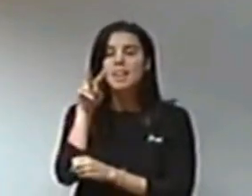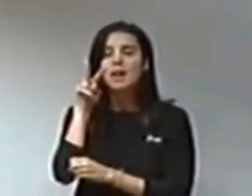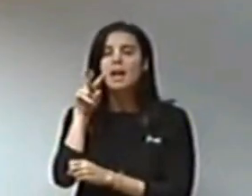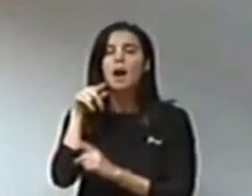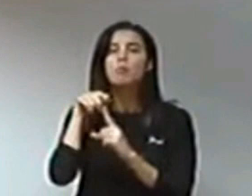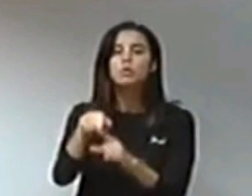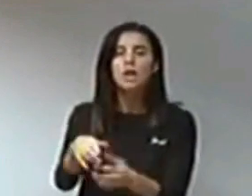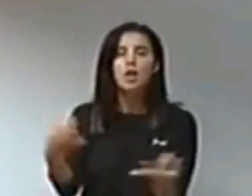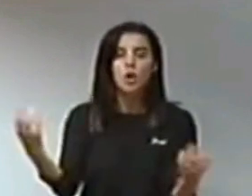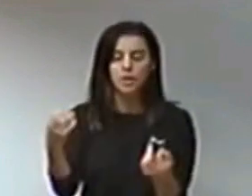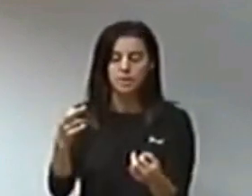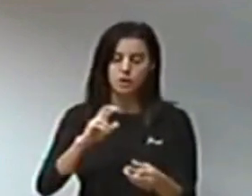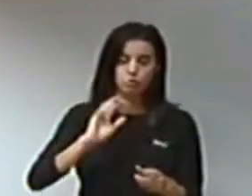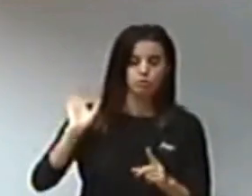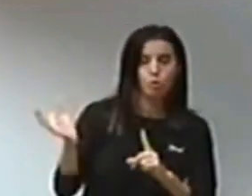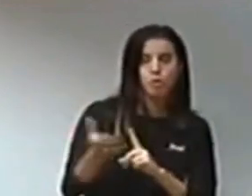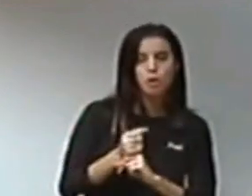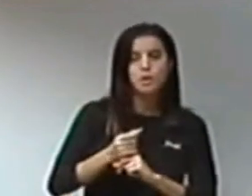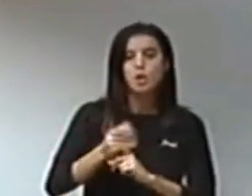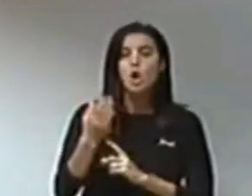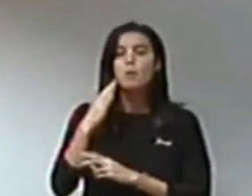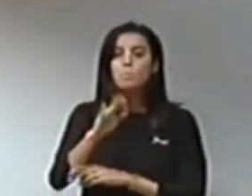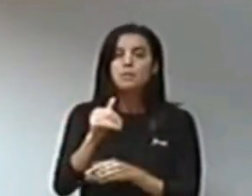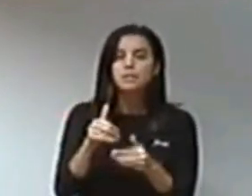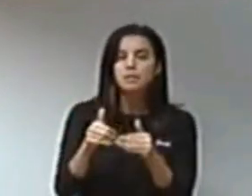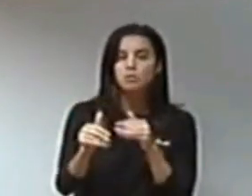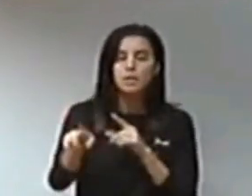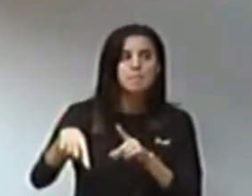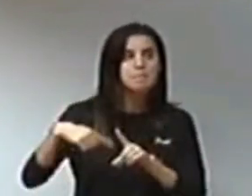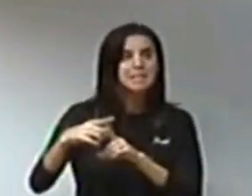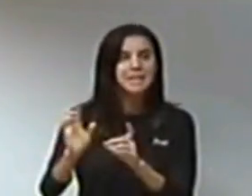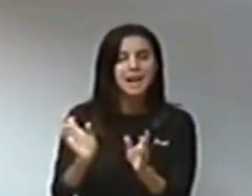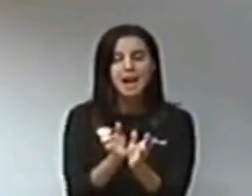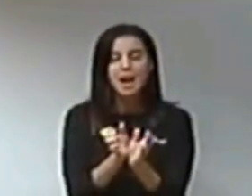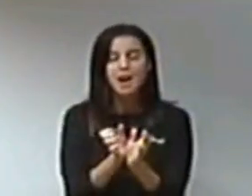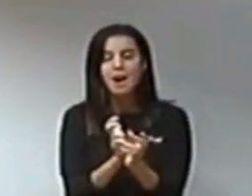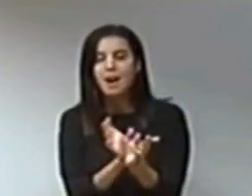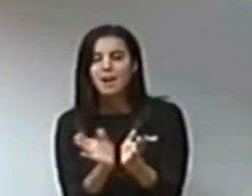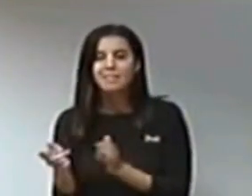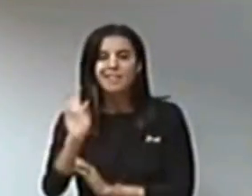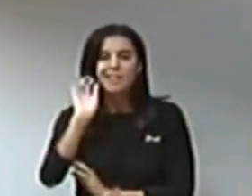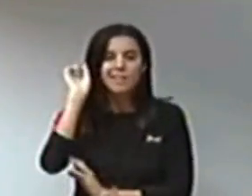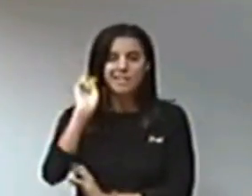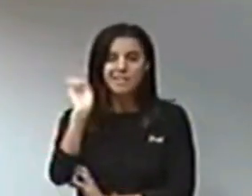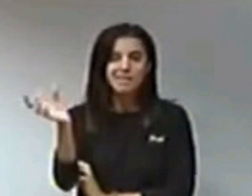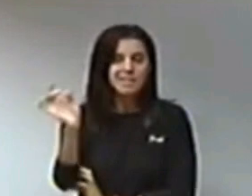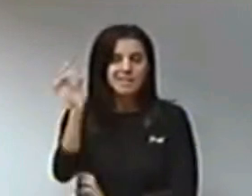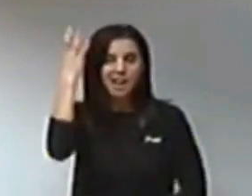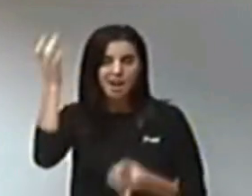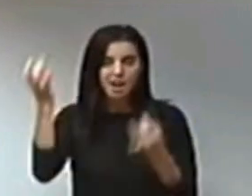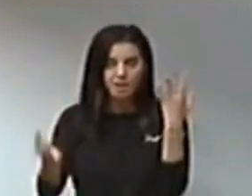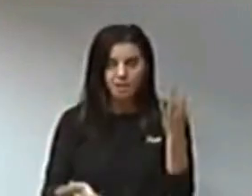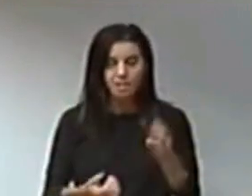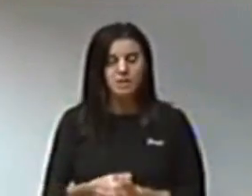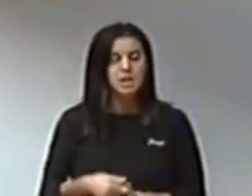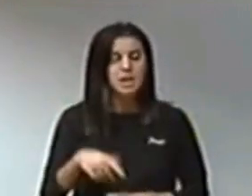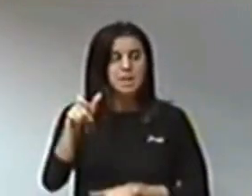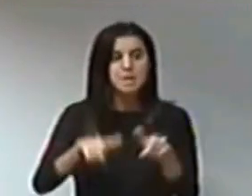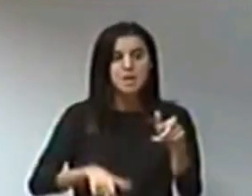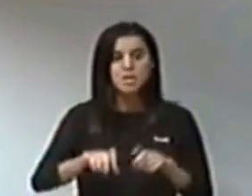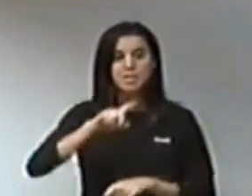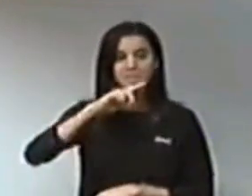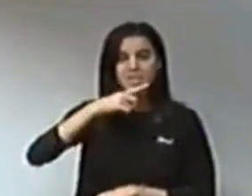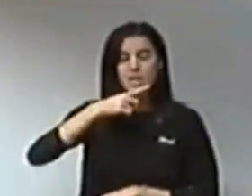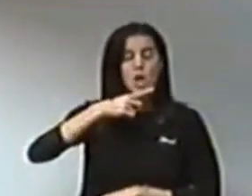soluciones, propuestas de futuro y alternativas creativas y creadoras. Los helicitanos no nos